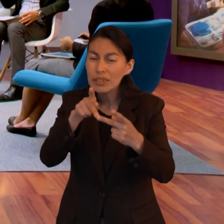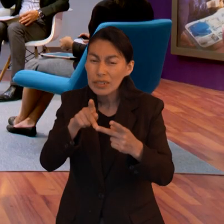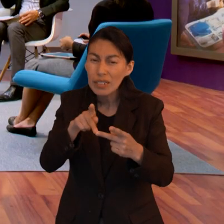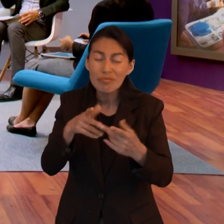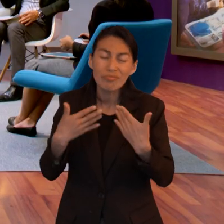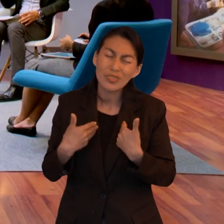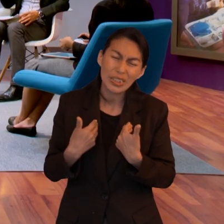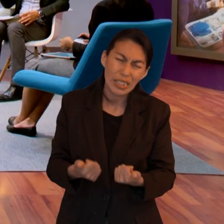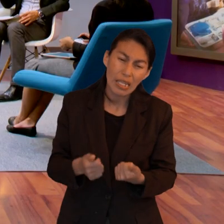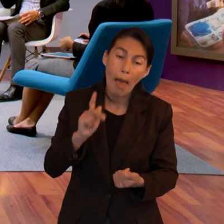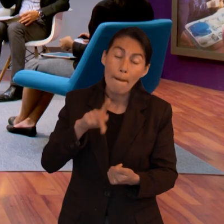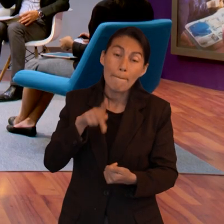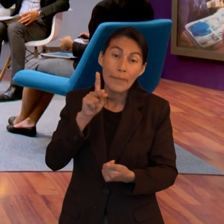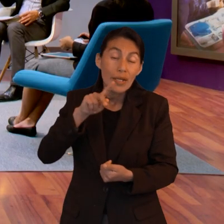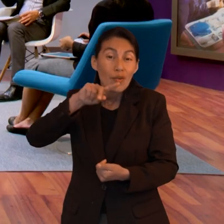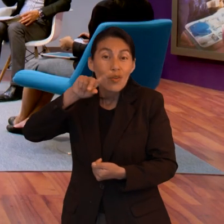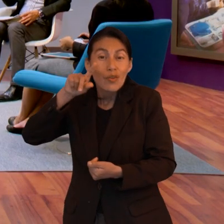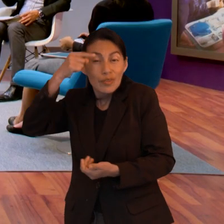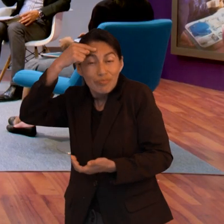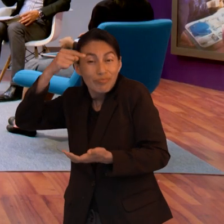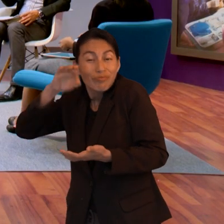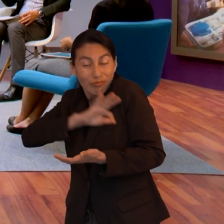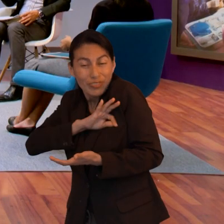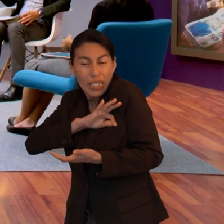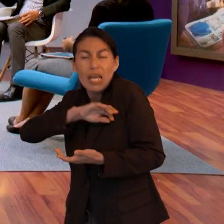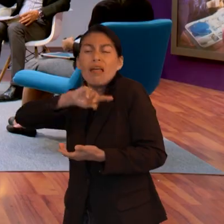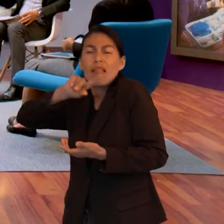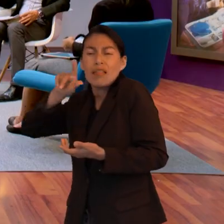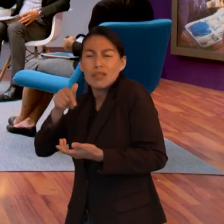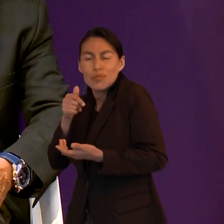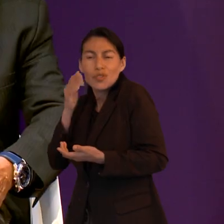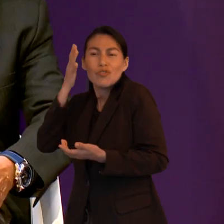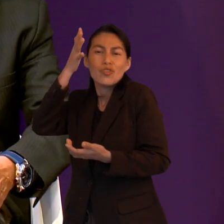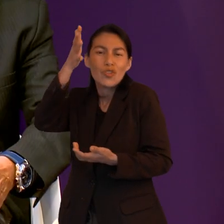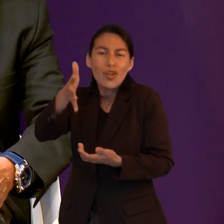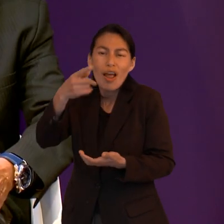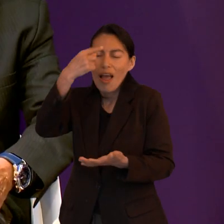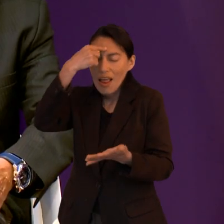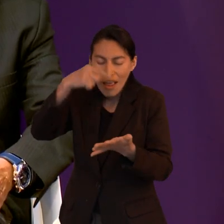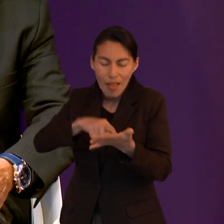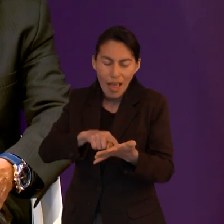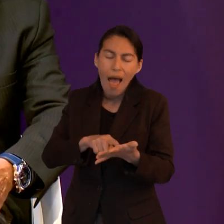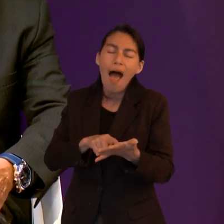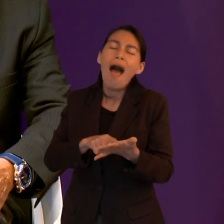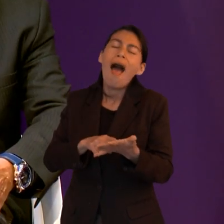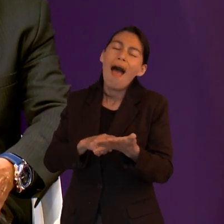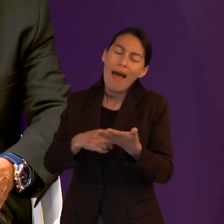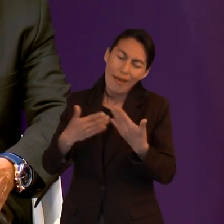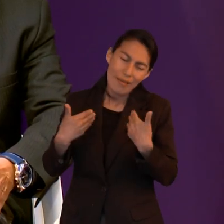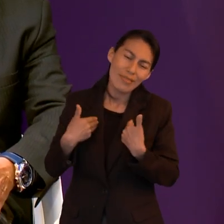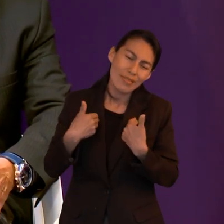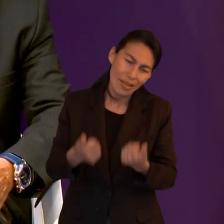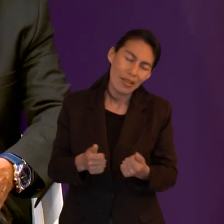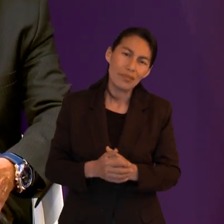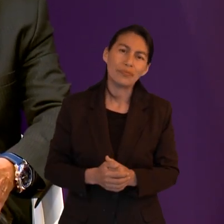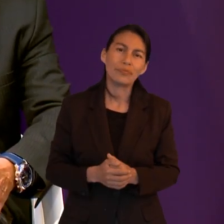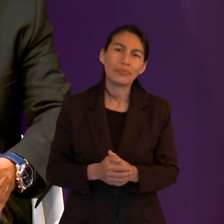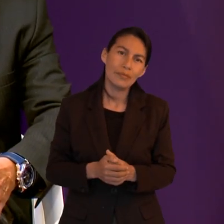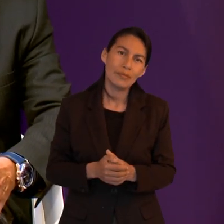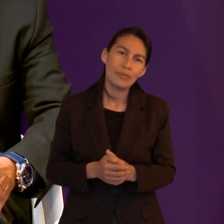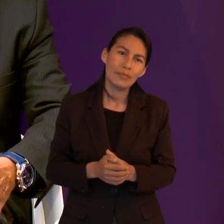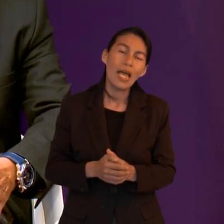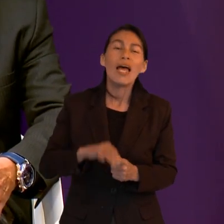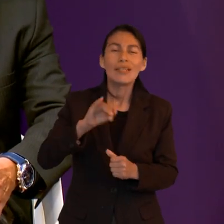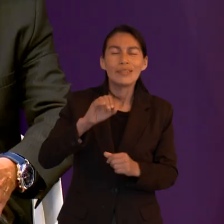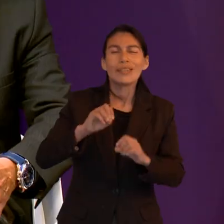ahorita ustedes no comprenden el mismo Daniel no comprendía muchos de los mensajes proféticos pero más adelante pudo comprender